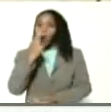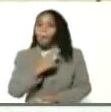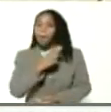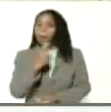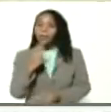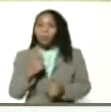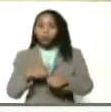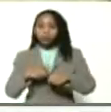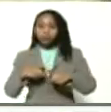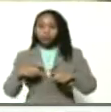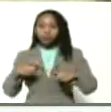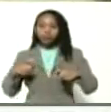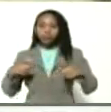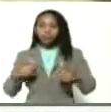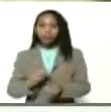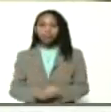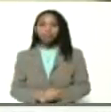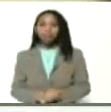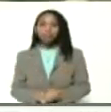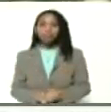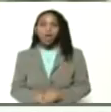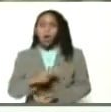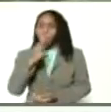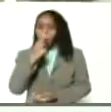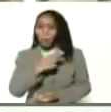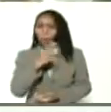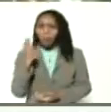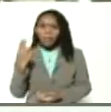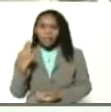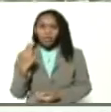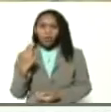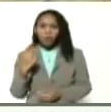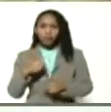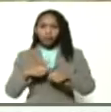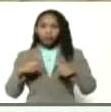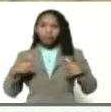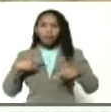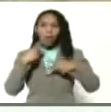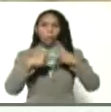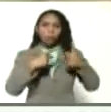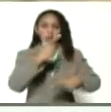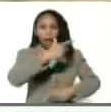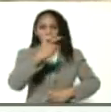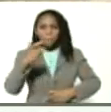creciente, el compromiso que ha ido creciendo de los productores,